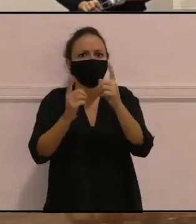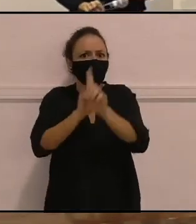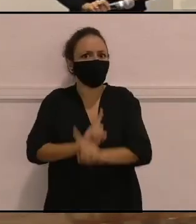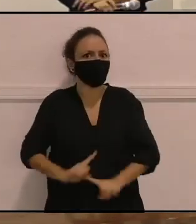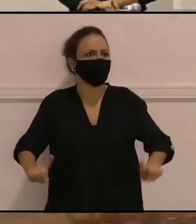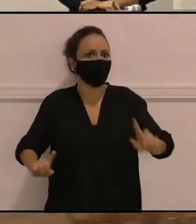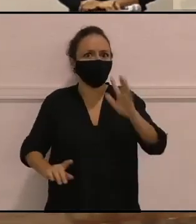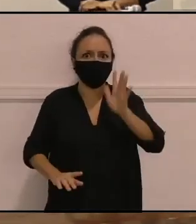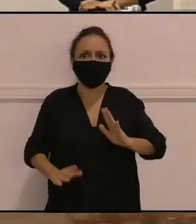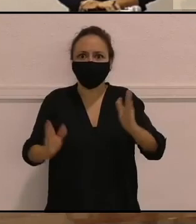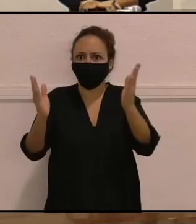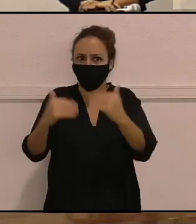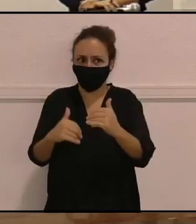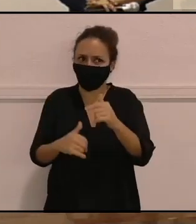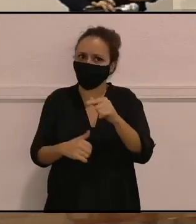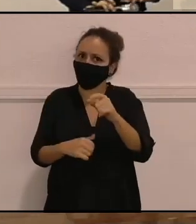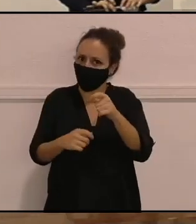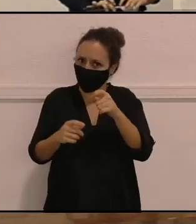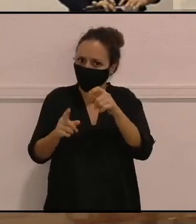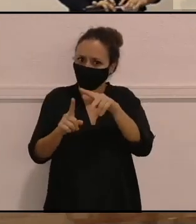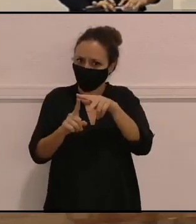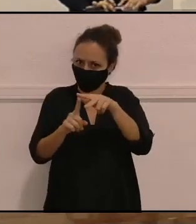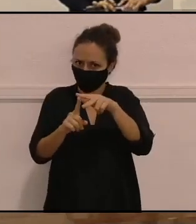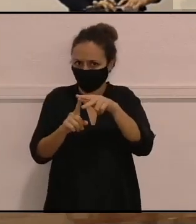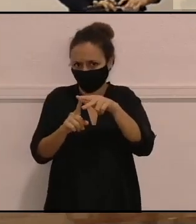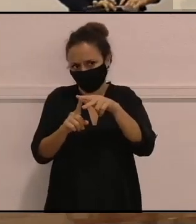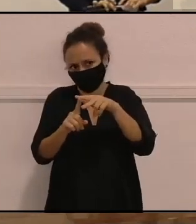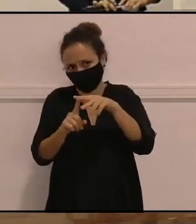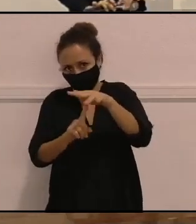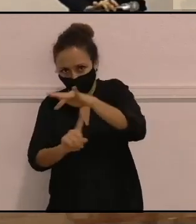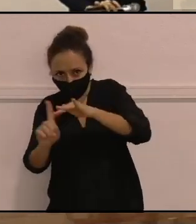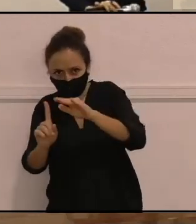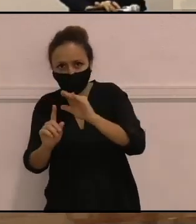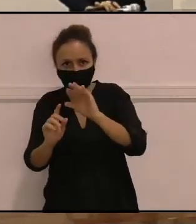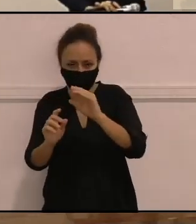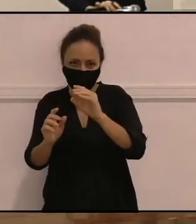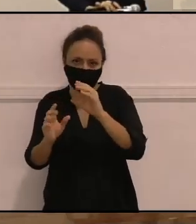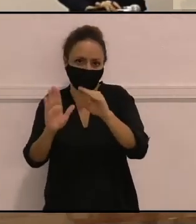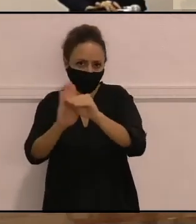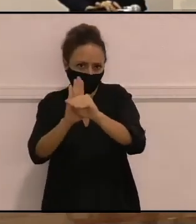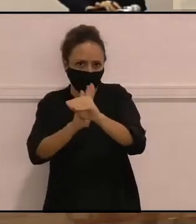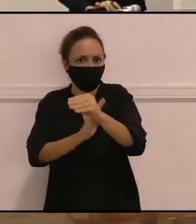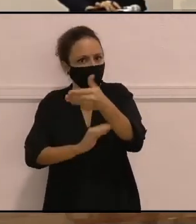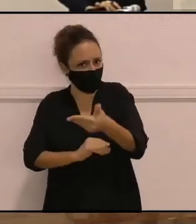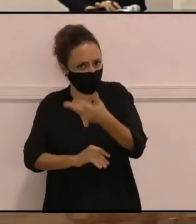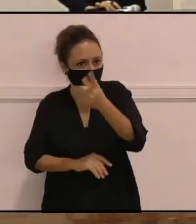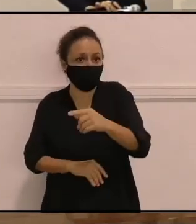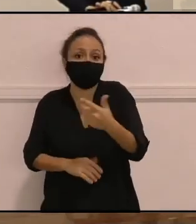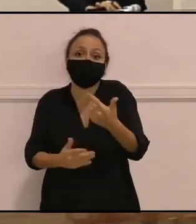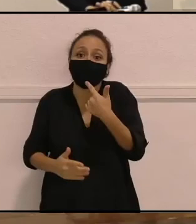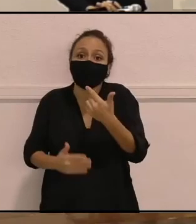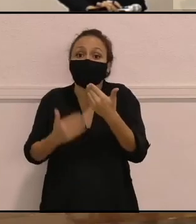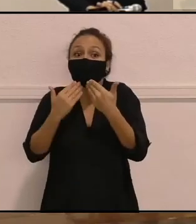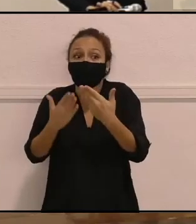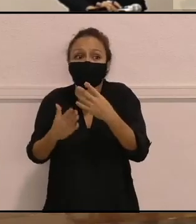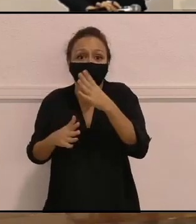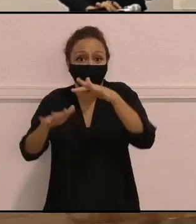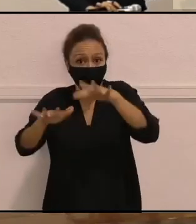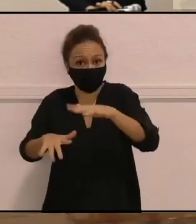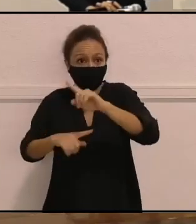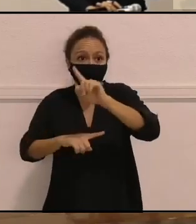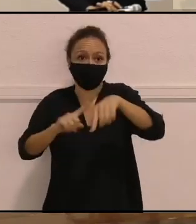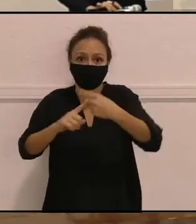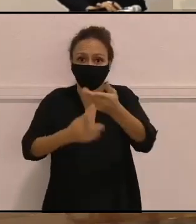este contexto. Entonces, esto, quería agradecerlo, quería agradecerle su presencia, su colaboración y también quería